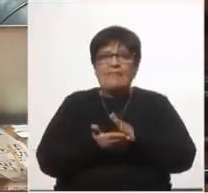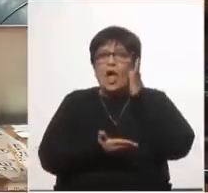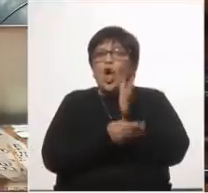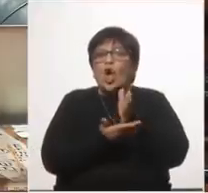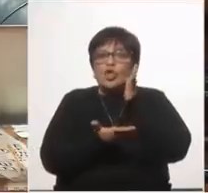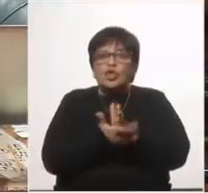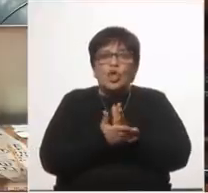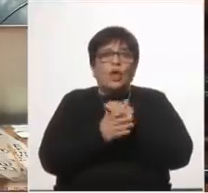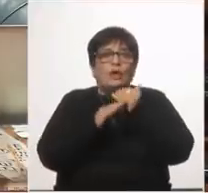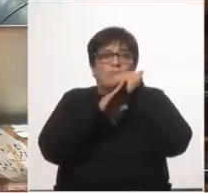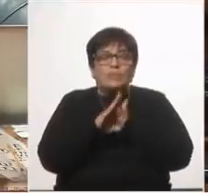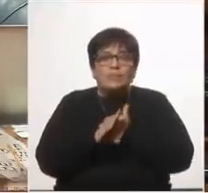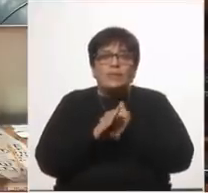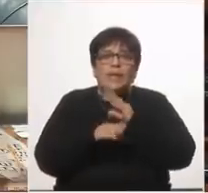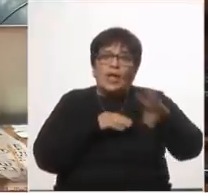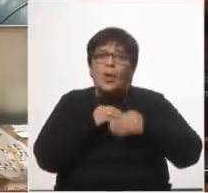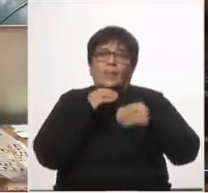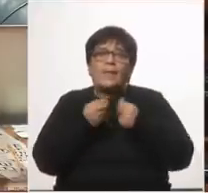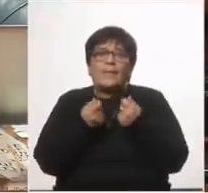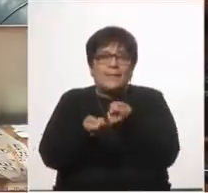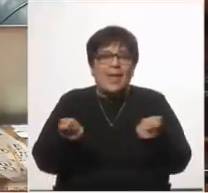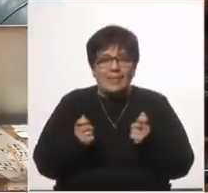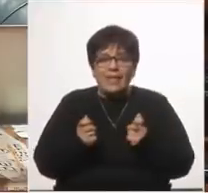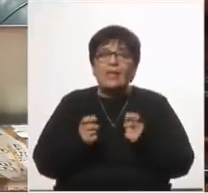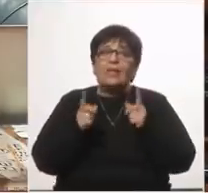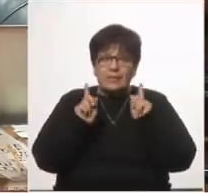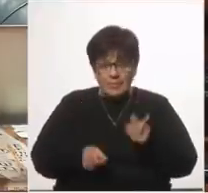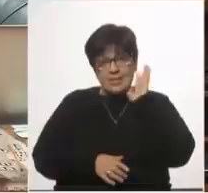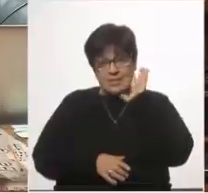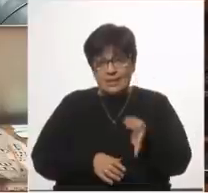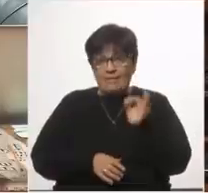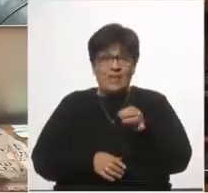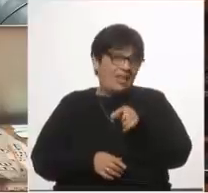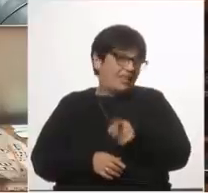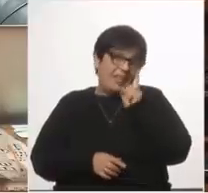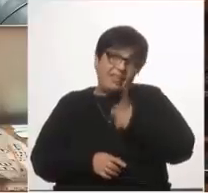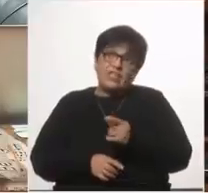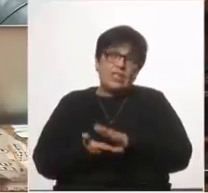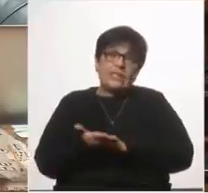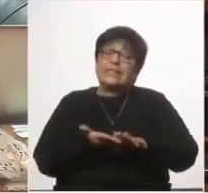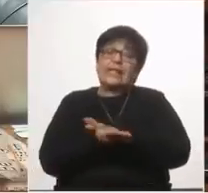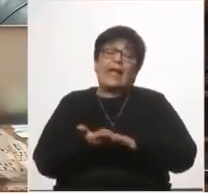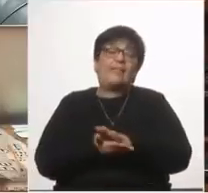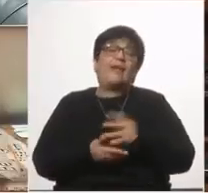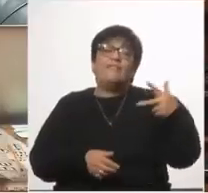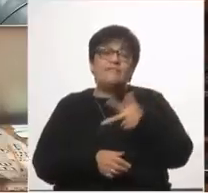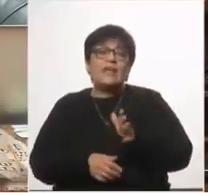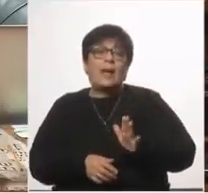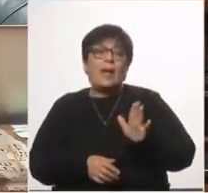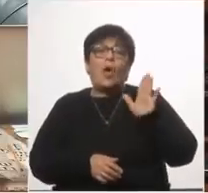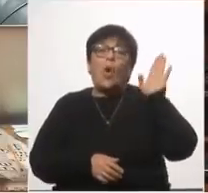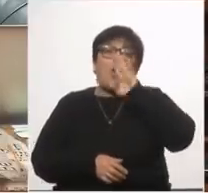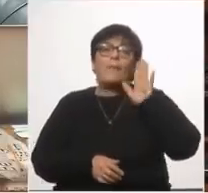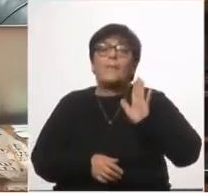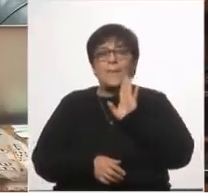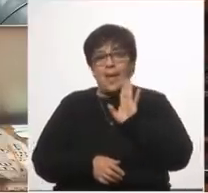drásticas cortas y compensadas económicamente queremos saber por qué no se tomó esta medida con el día de la madre este absurdo